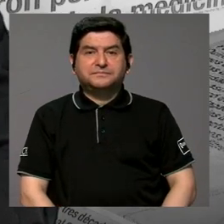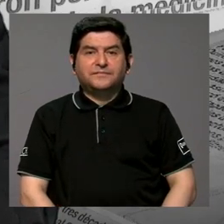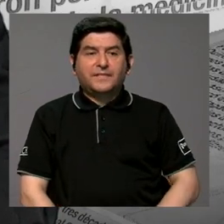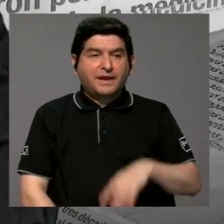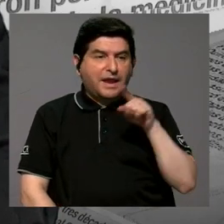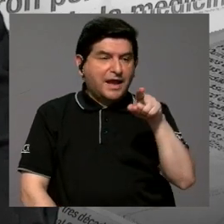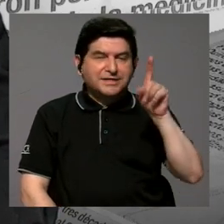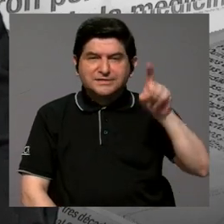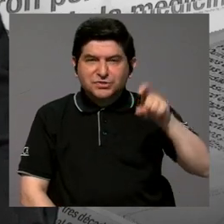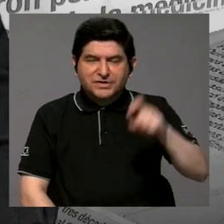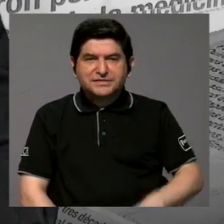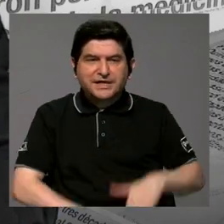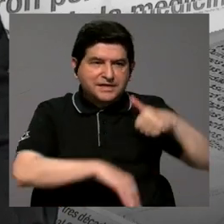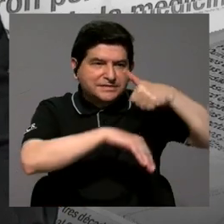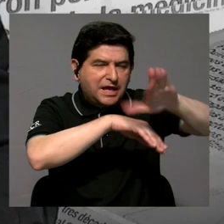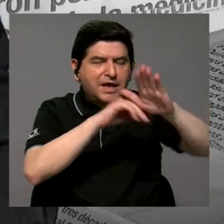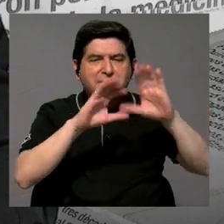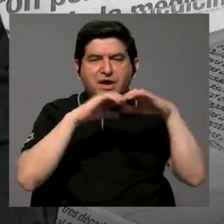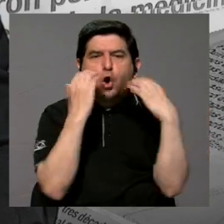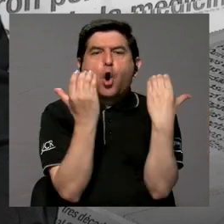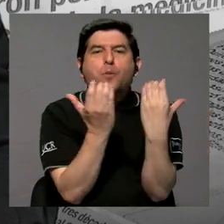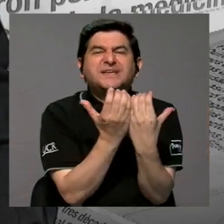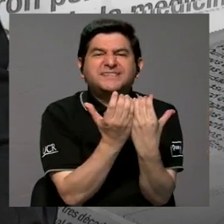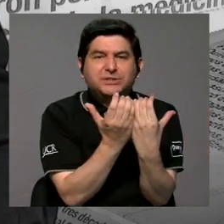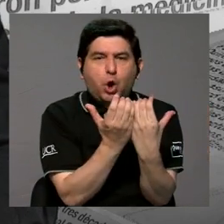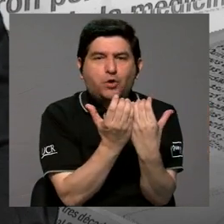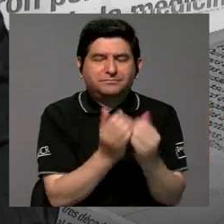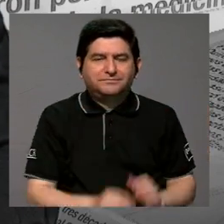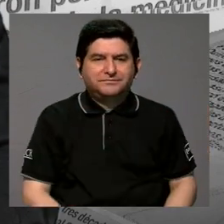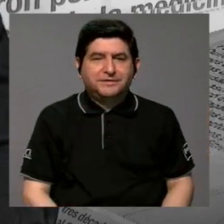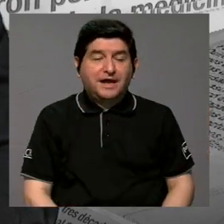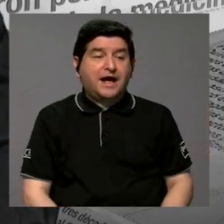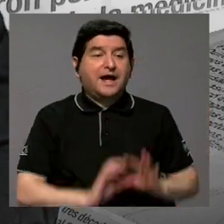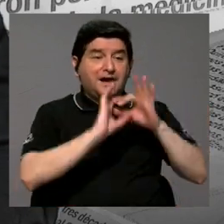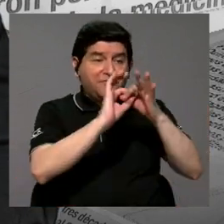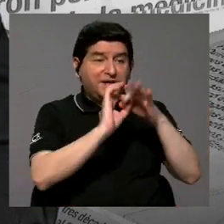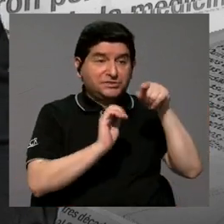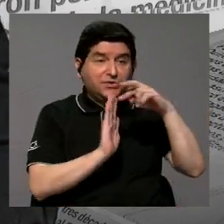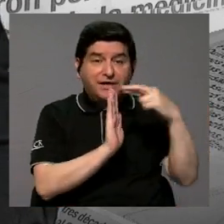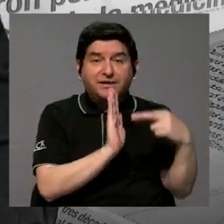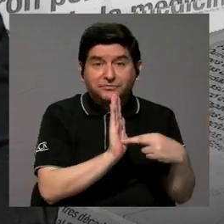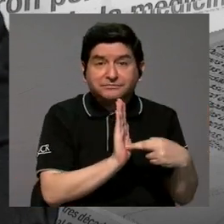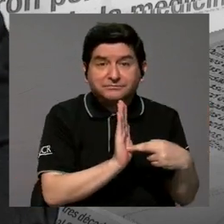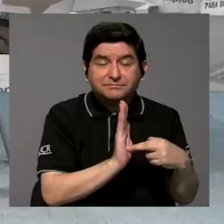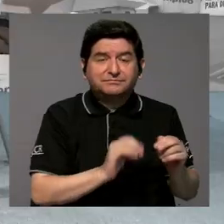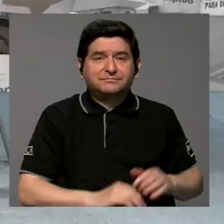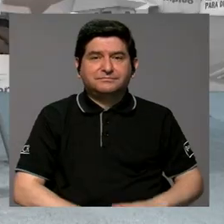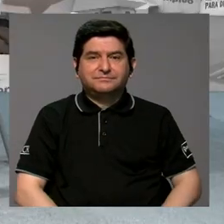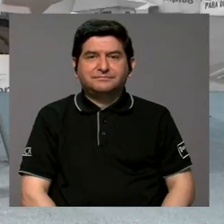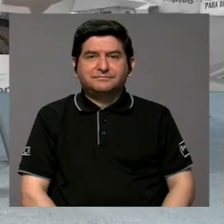fíjese usted que eso tiene que pasar a la comisión una comisión a la que le pertenezca el respectivo reglamento